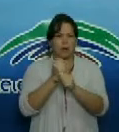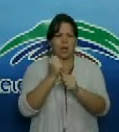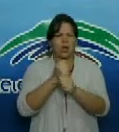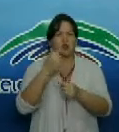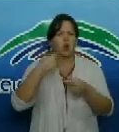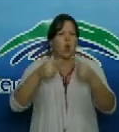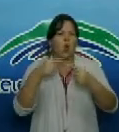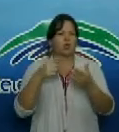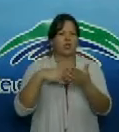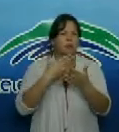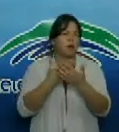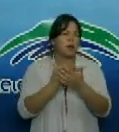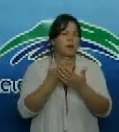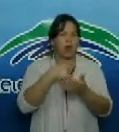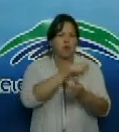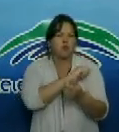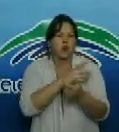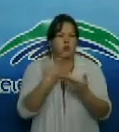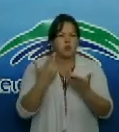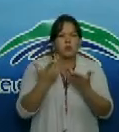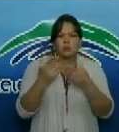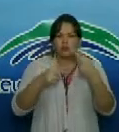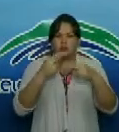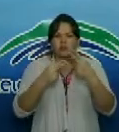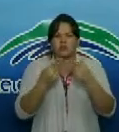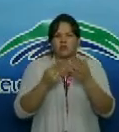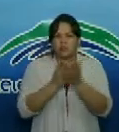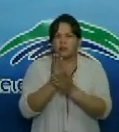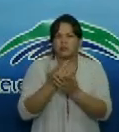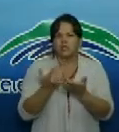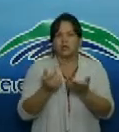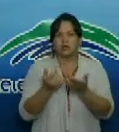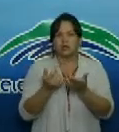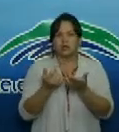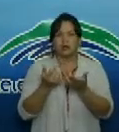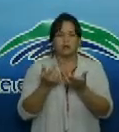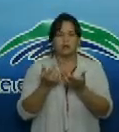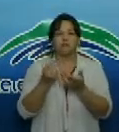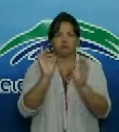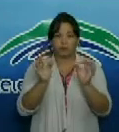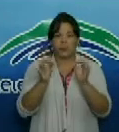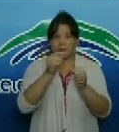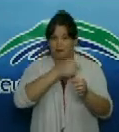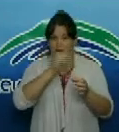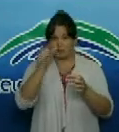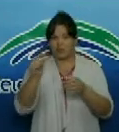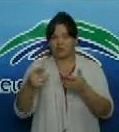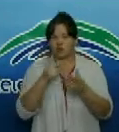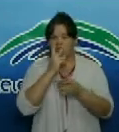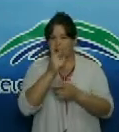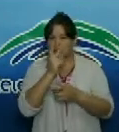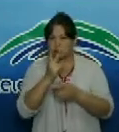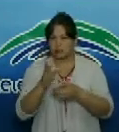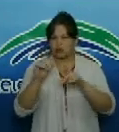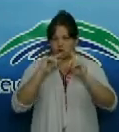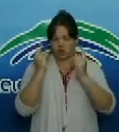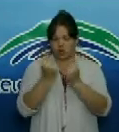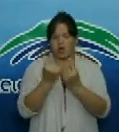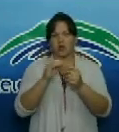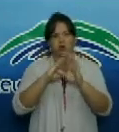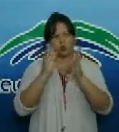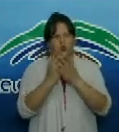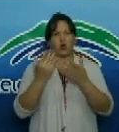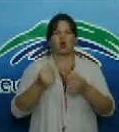población han tomado un papel primordial en la avanzada de la prevención médica ya que los mismos permiten una atención general a toda la